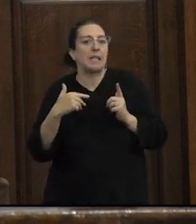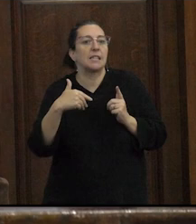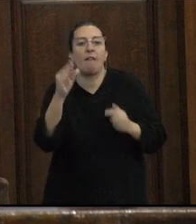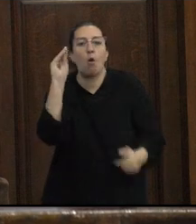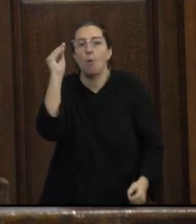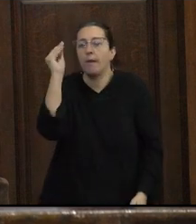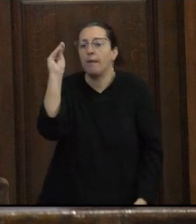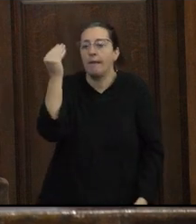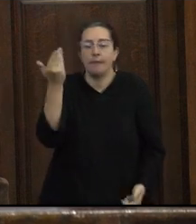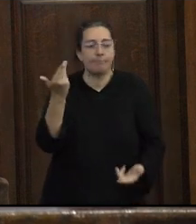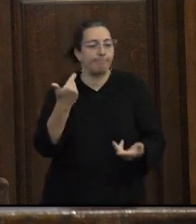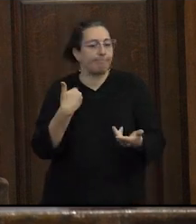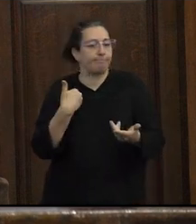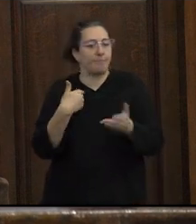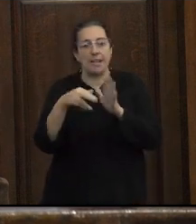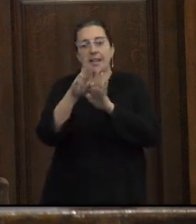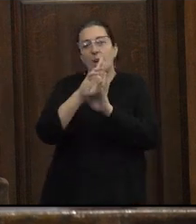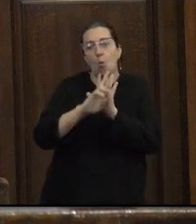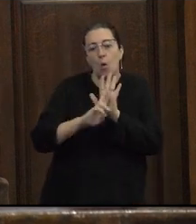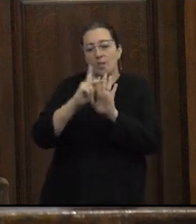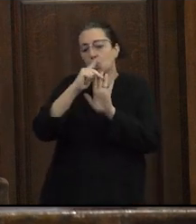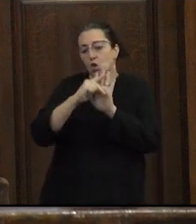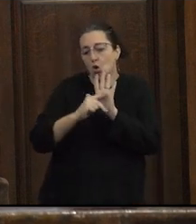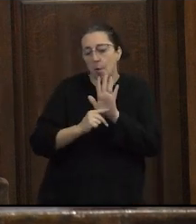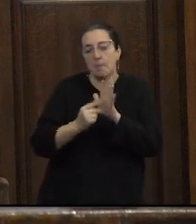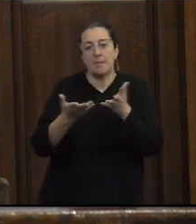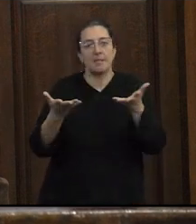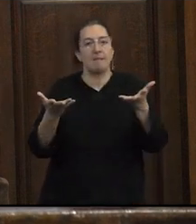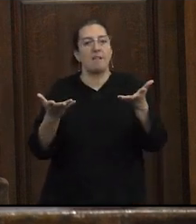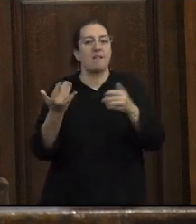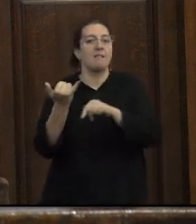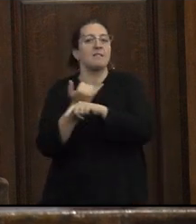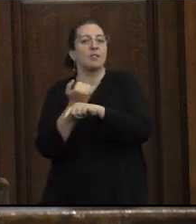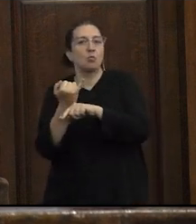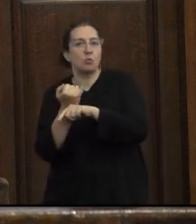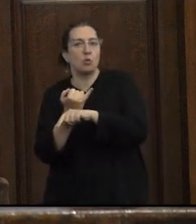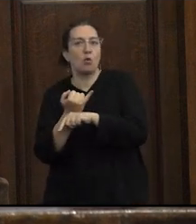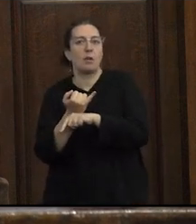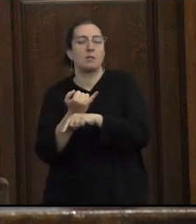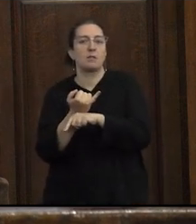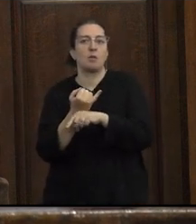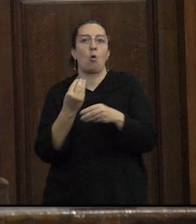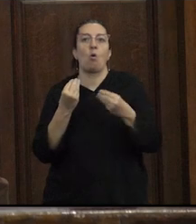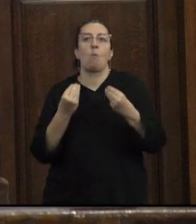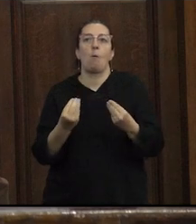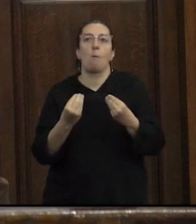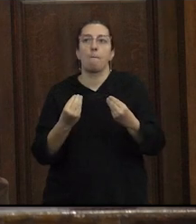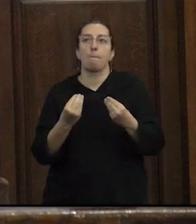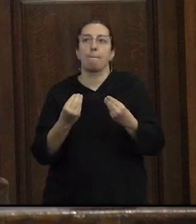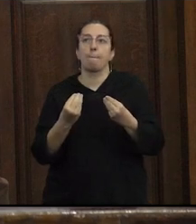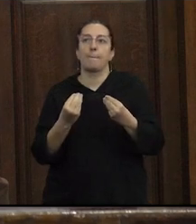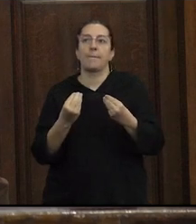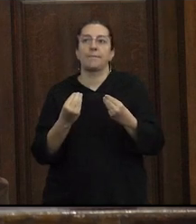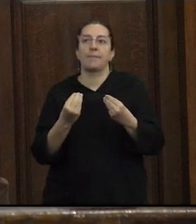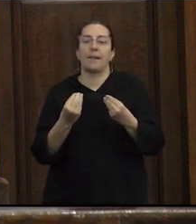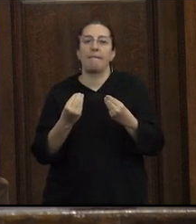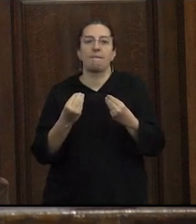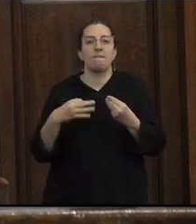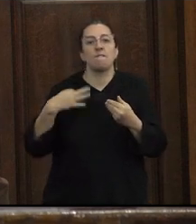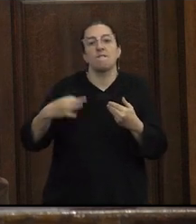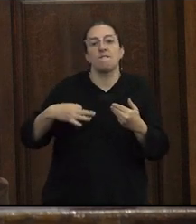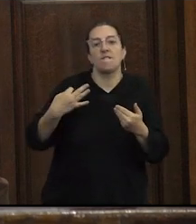juveniles con las regulaciones tradicionales de las instituciones cómo se configura la vida